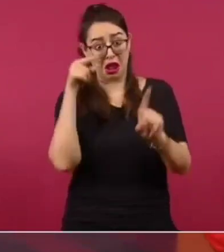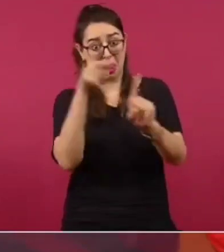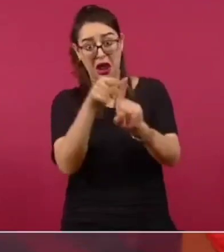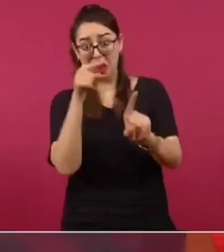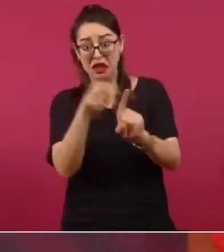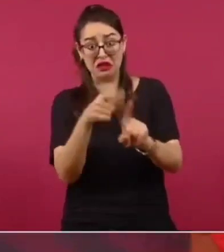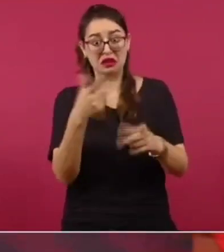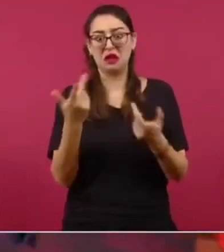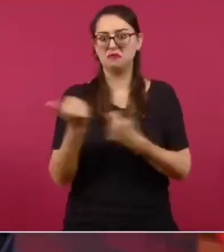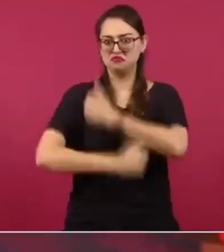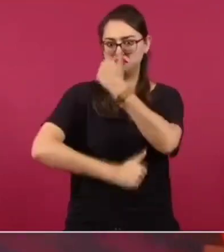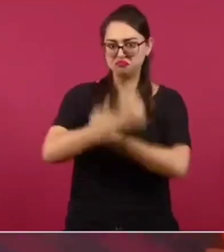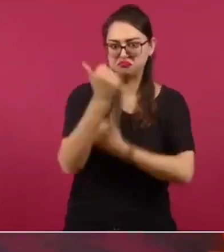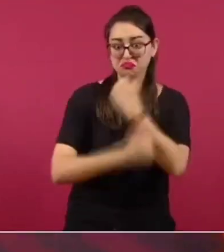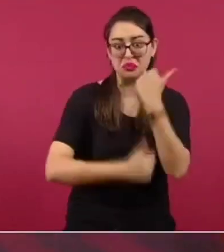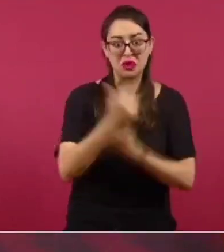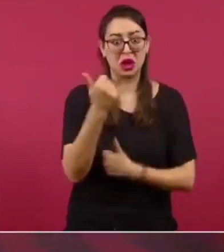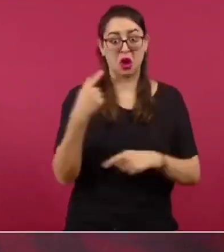salió adelante.